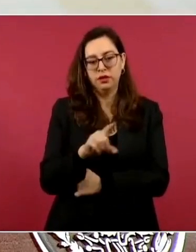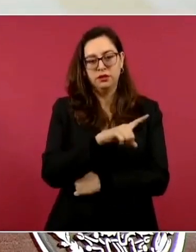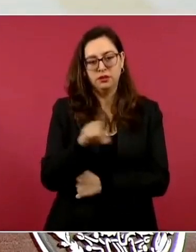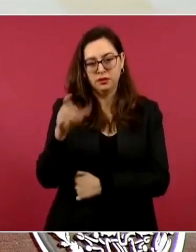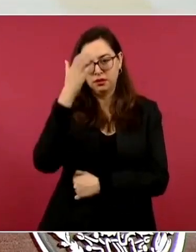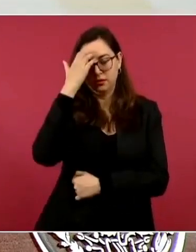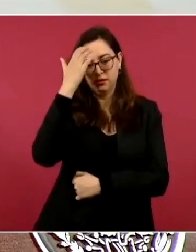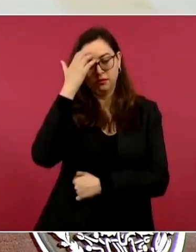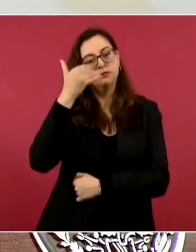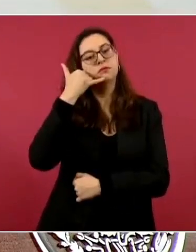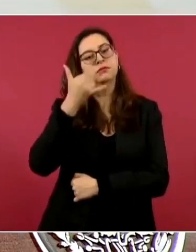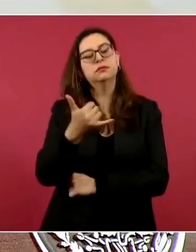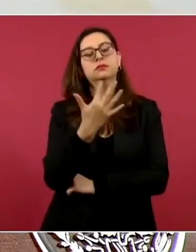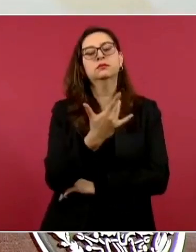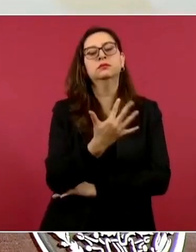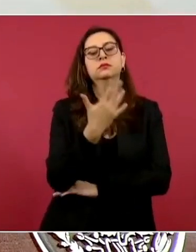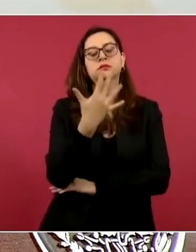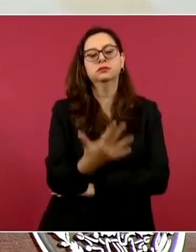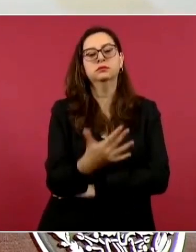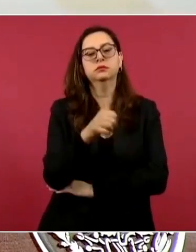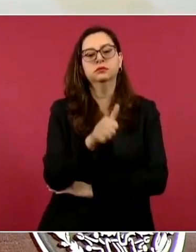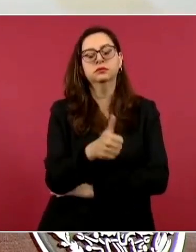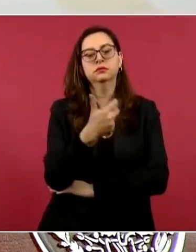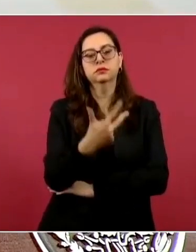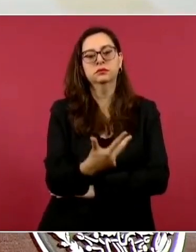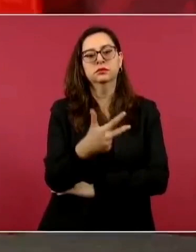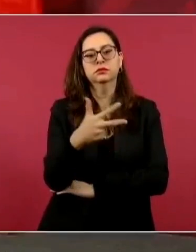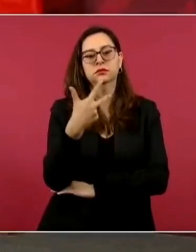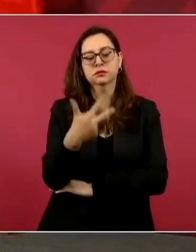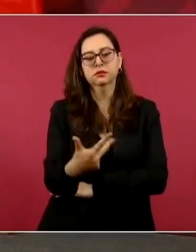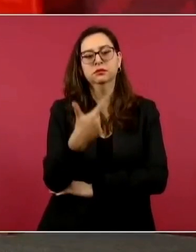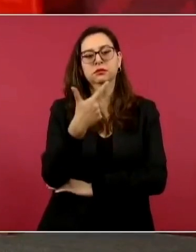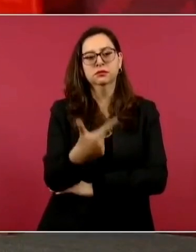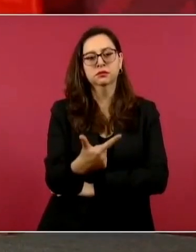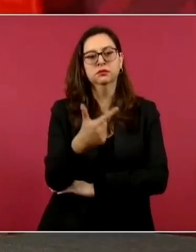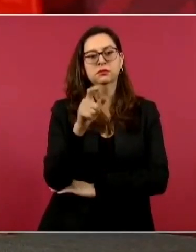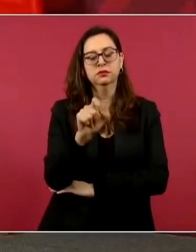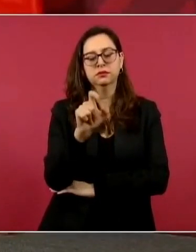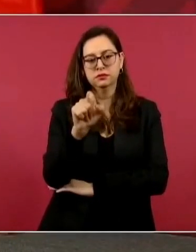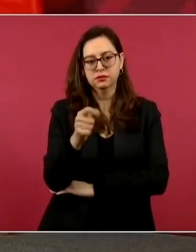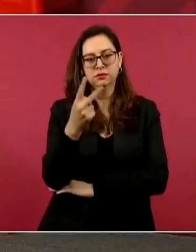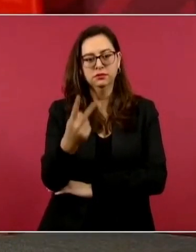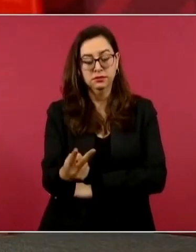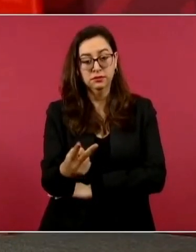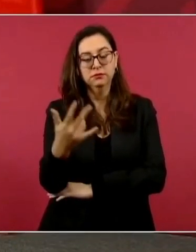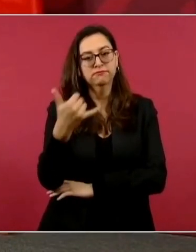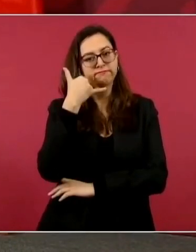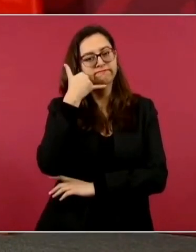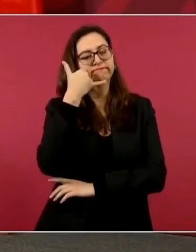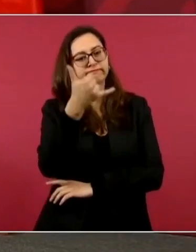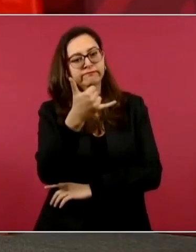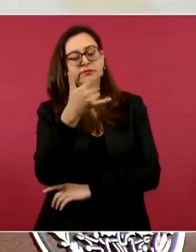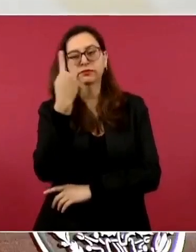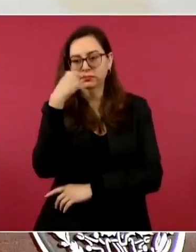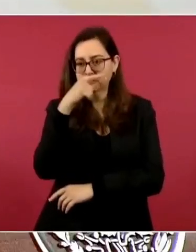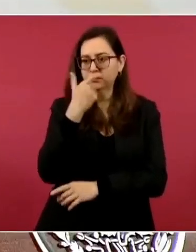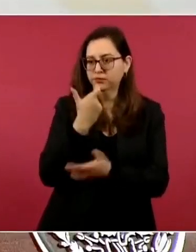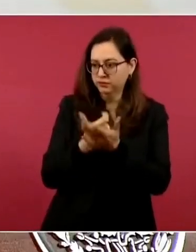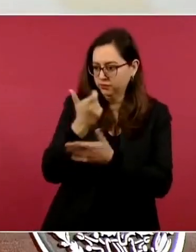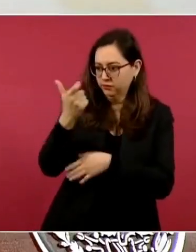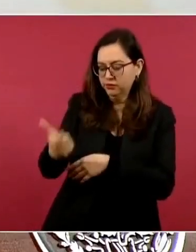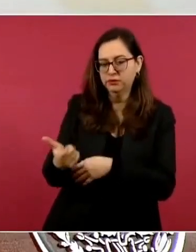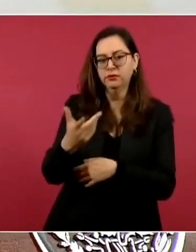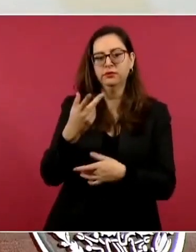consumidor 5555-68-8722 para que reciban su reembolso.